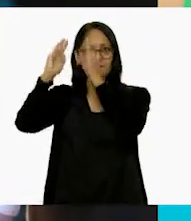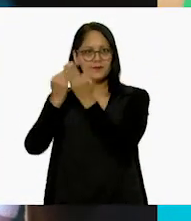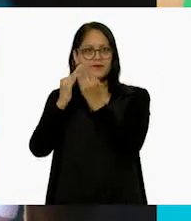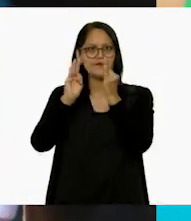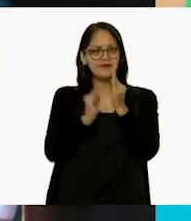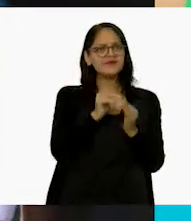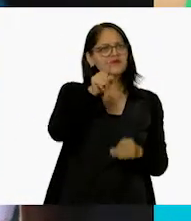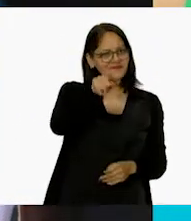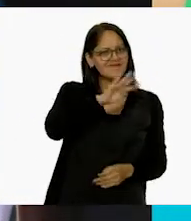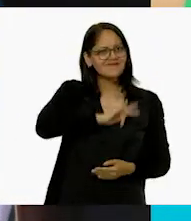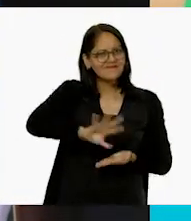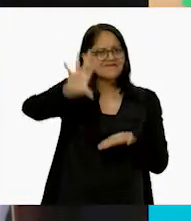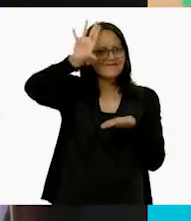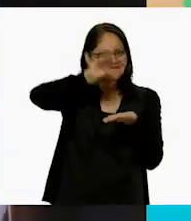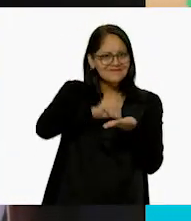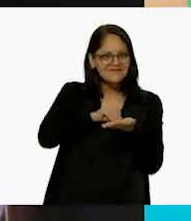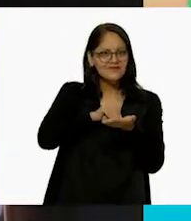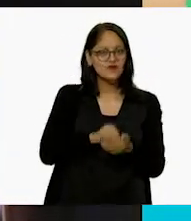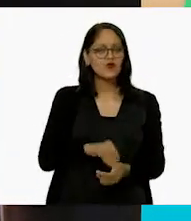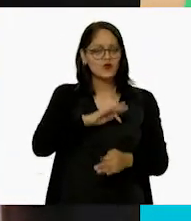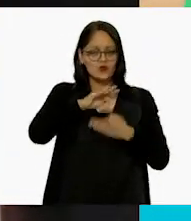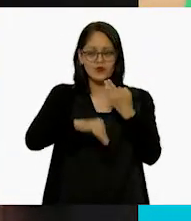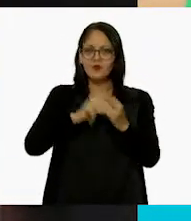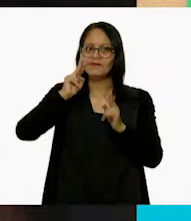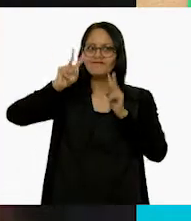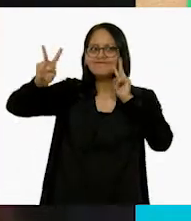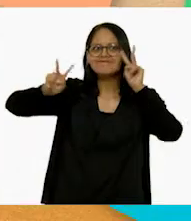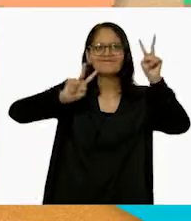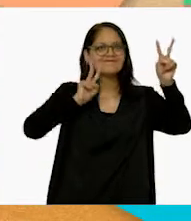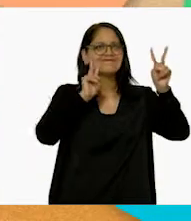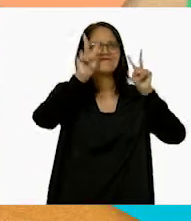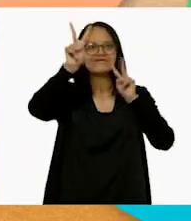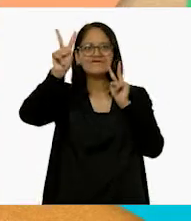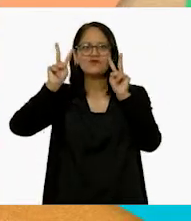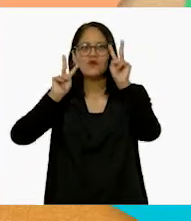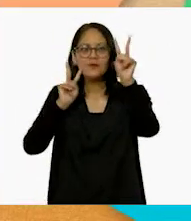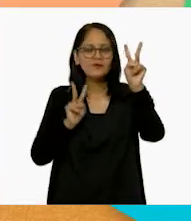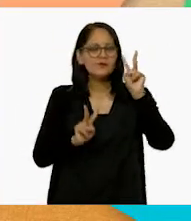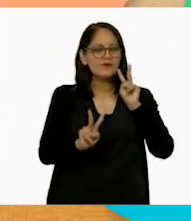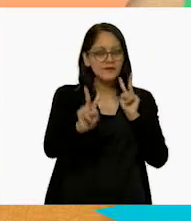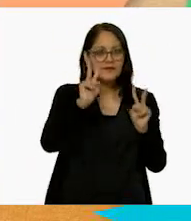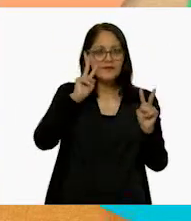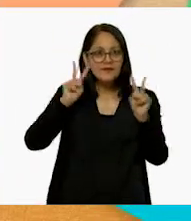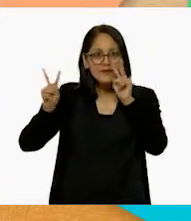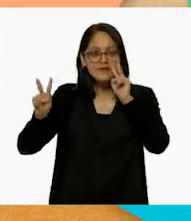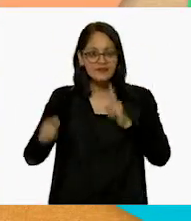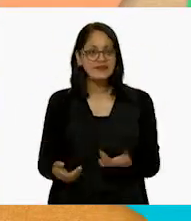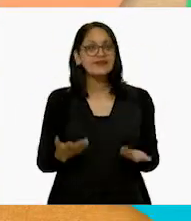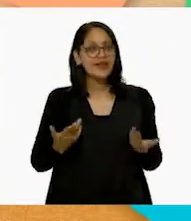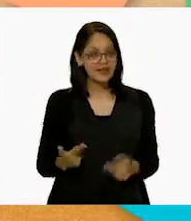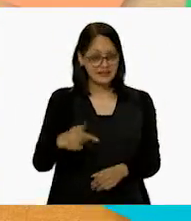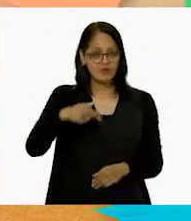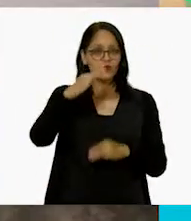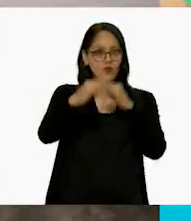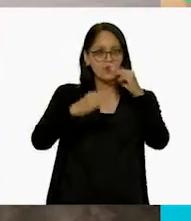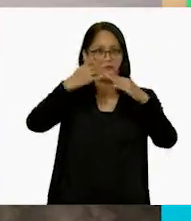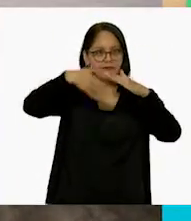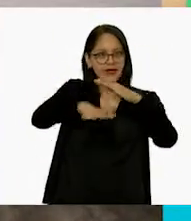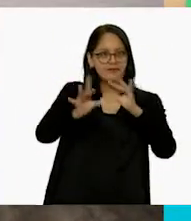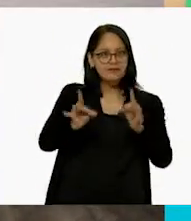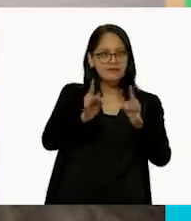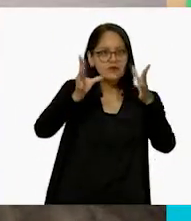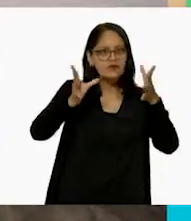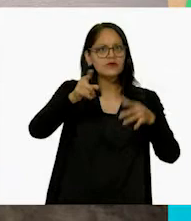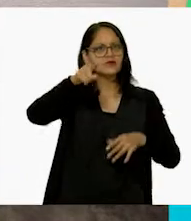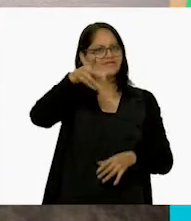geométricas tú lo puedes hacer. Todo lo que ves, todo lo que ves, en este mundo